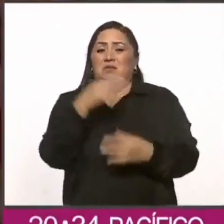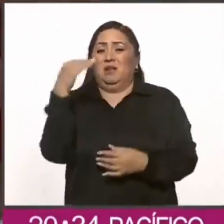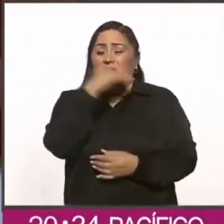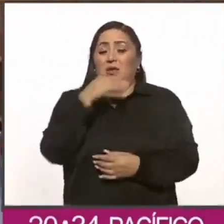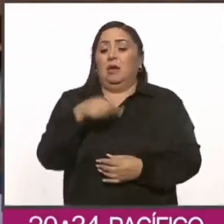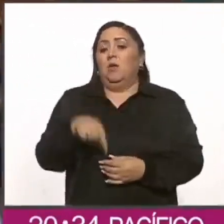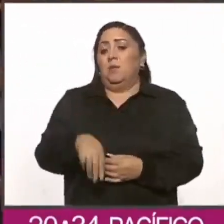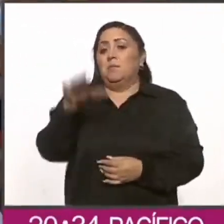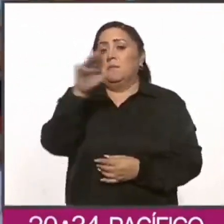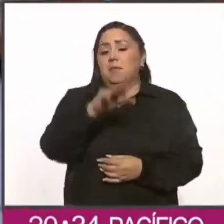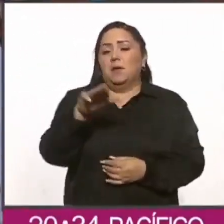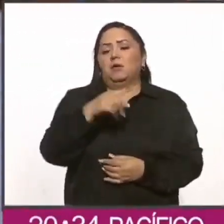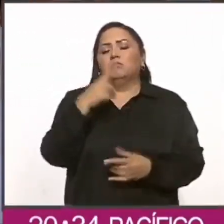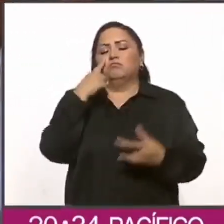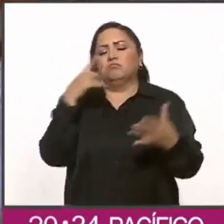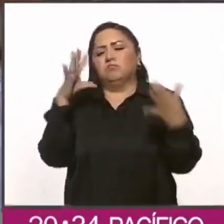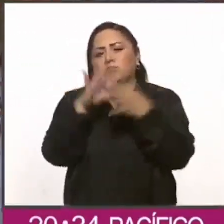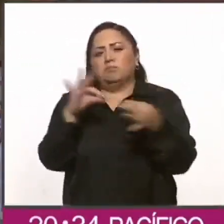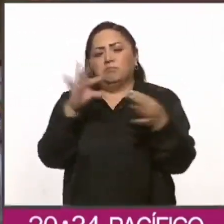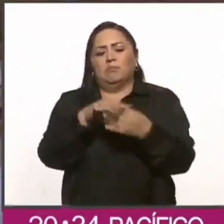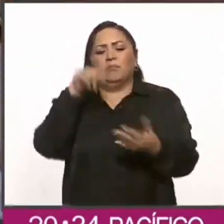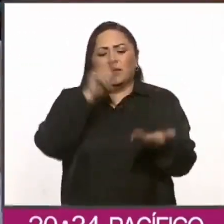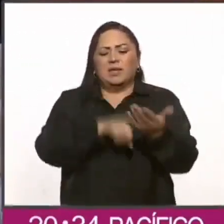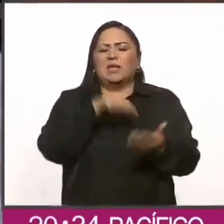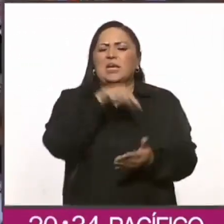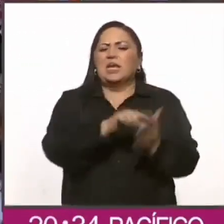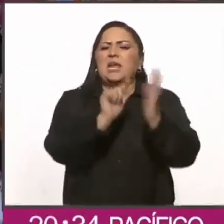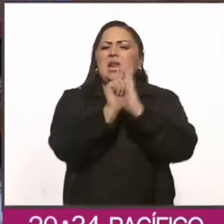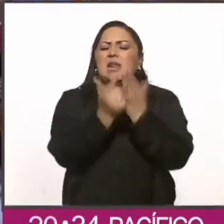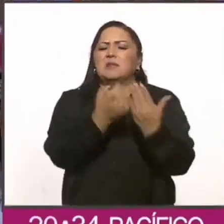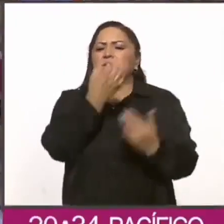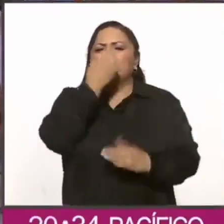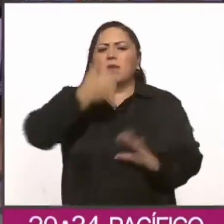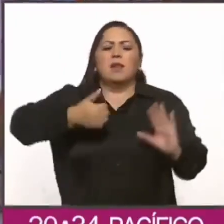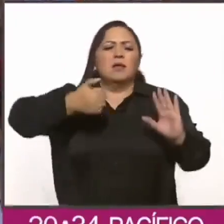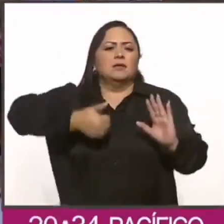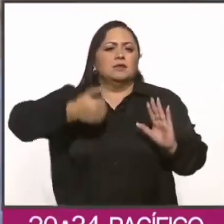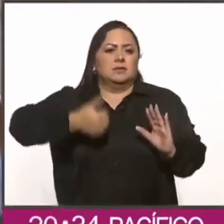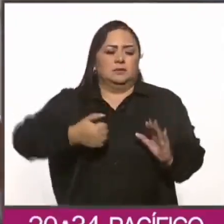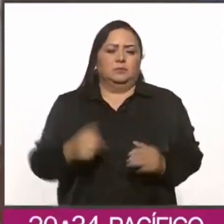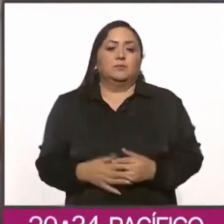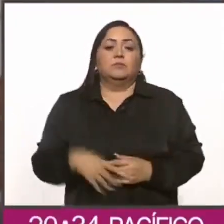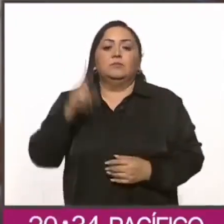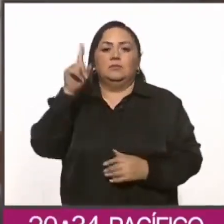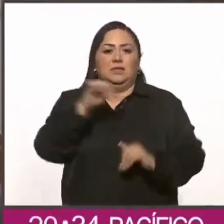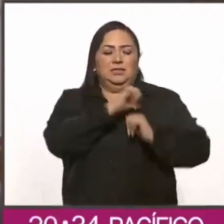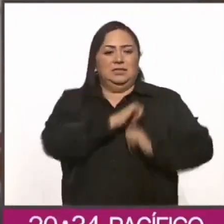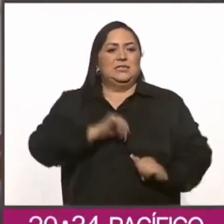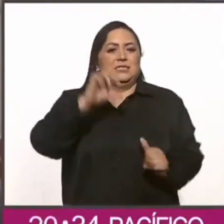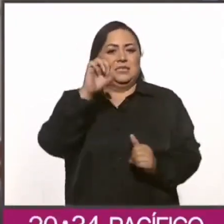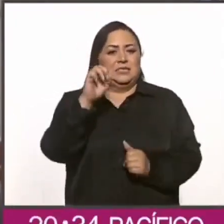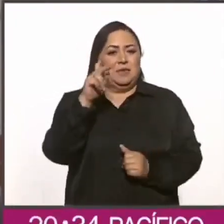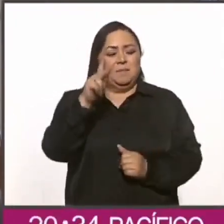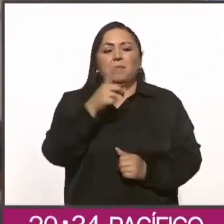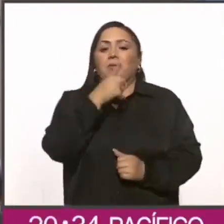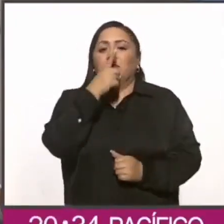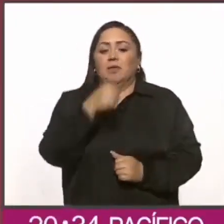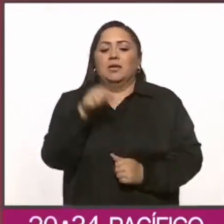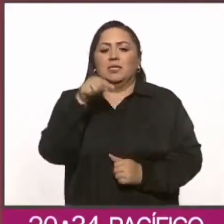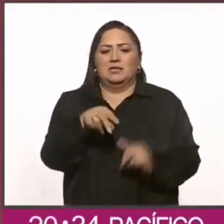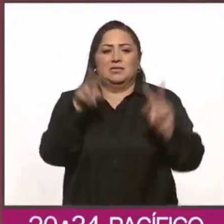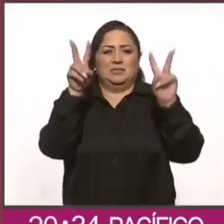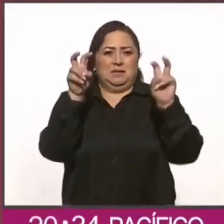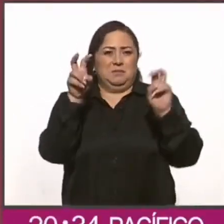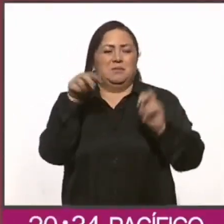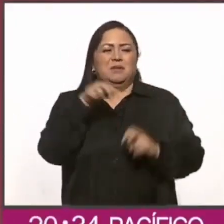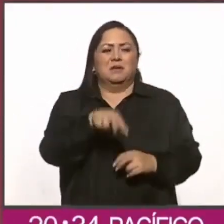este miércoles se explicaron los contenidos de los libros de sexto de primaria. La titular de la CEP afirmó que el tema